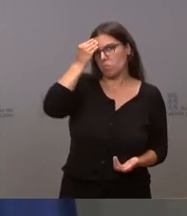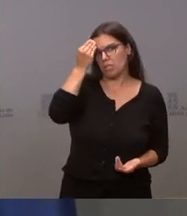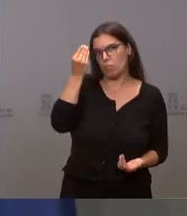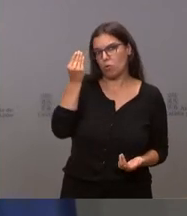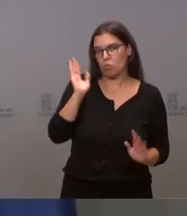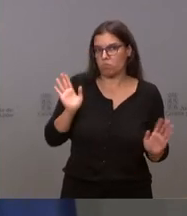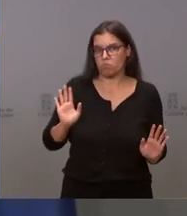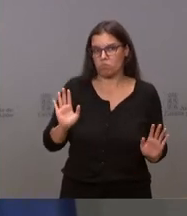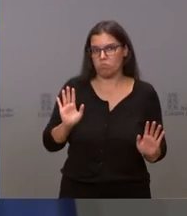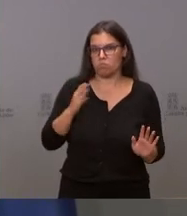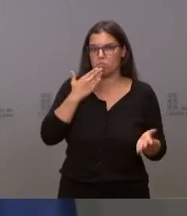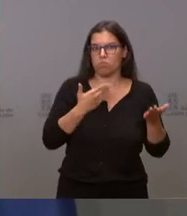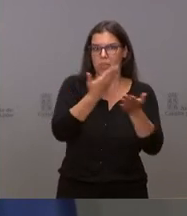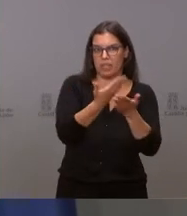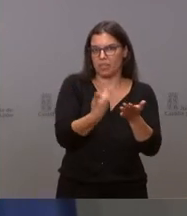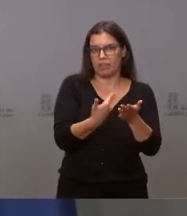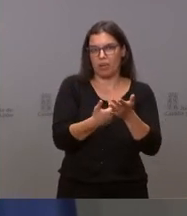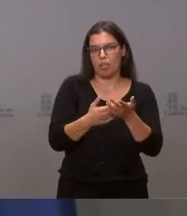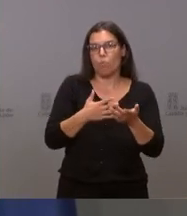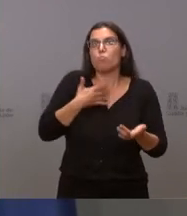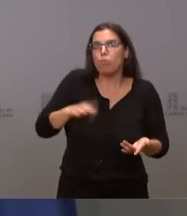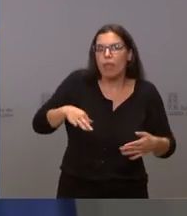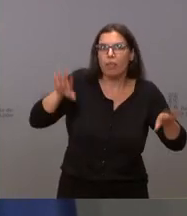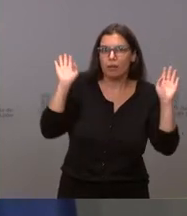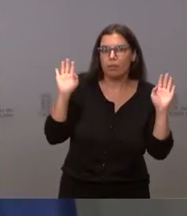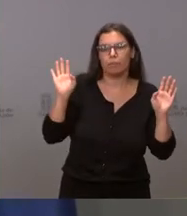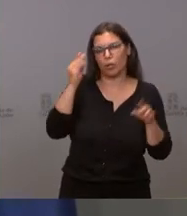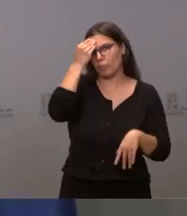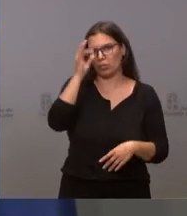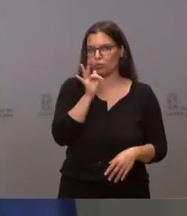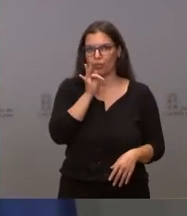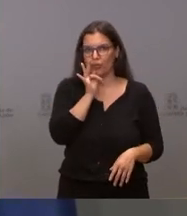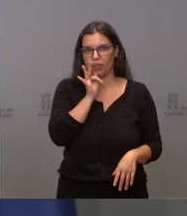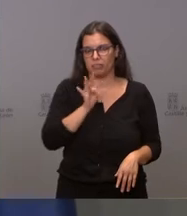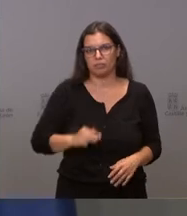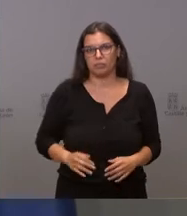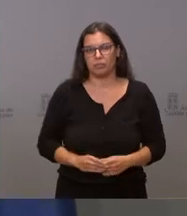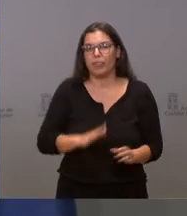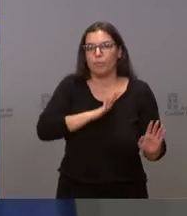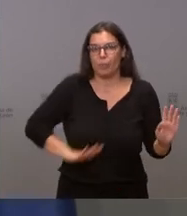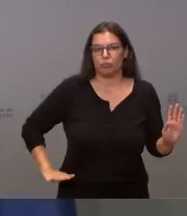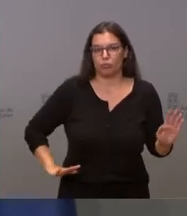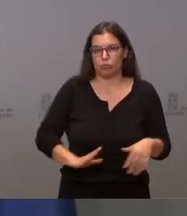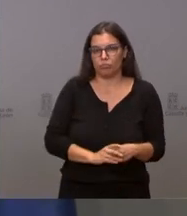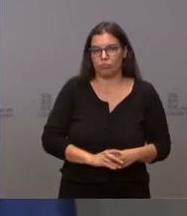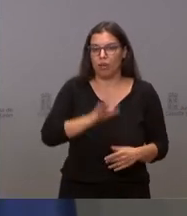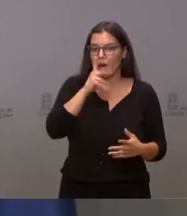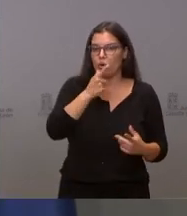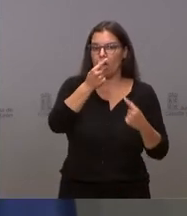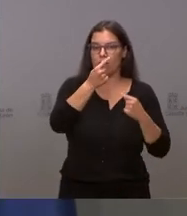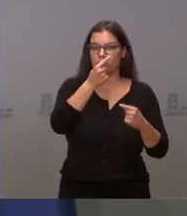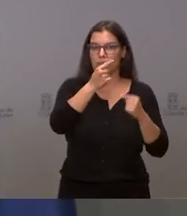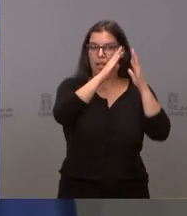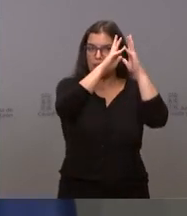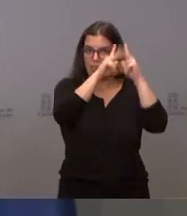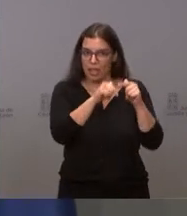el certificado. Es una posibilidad, pero que nosotros no nos hemos planteado. De momento la incidencia está empezando